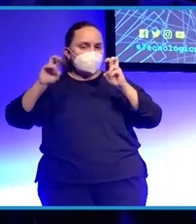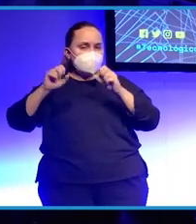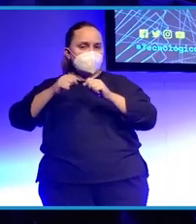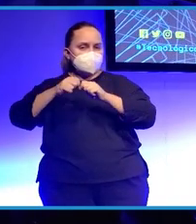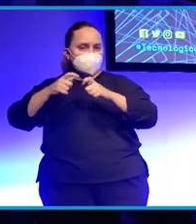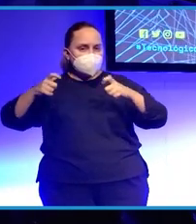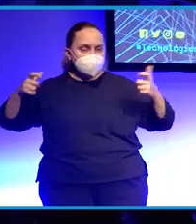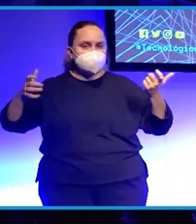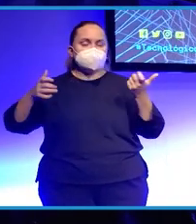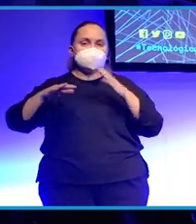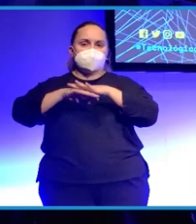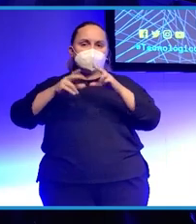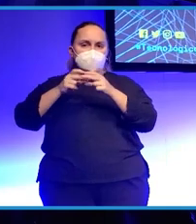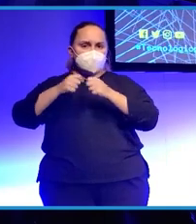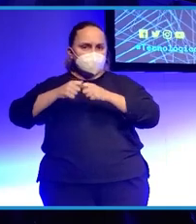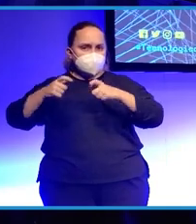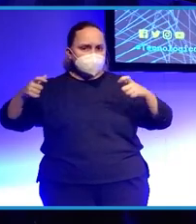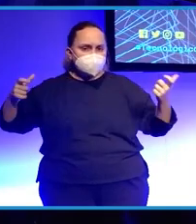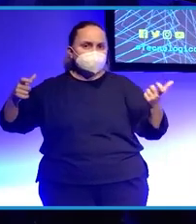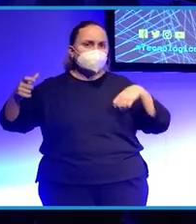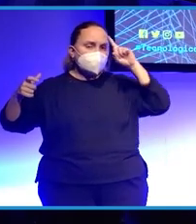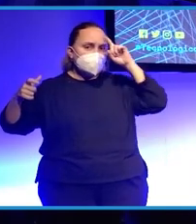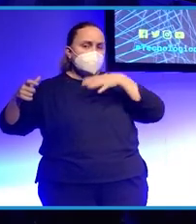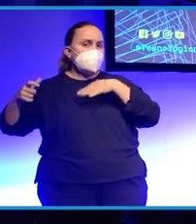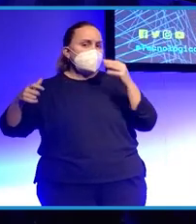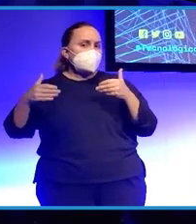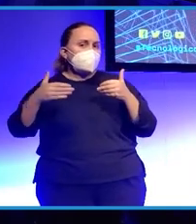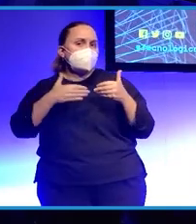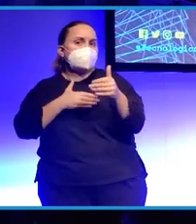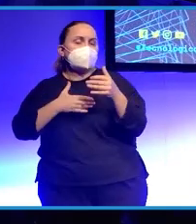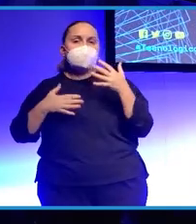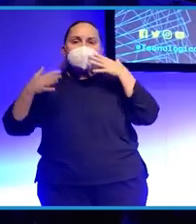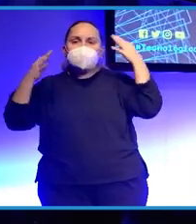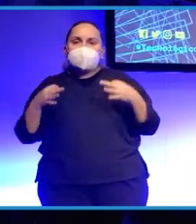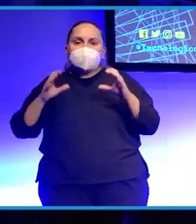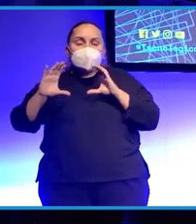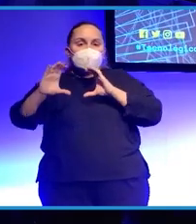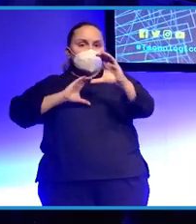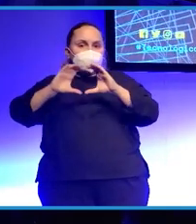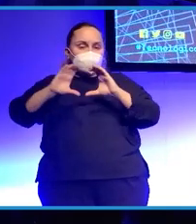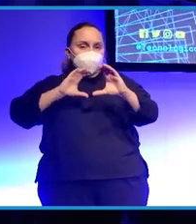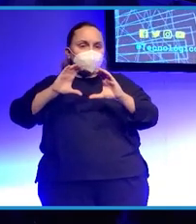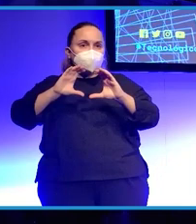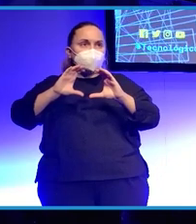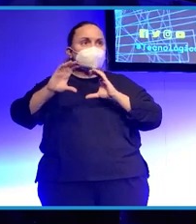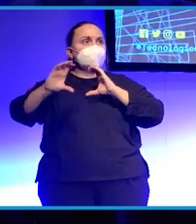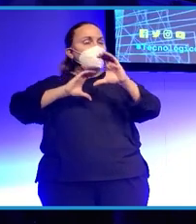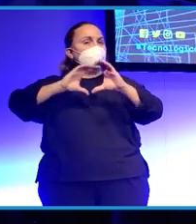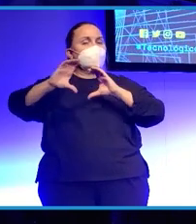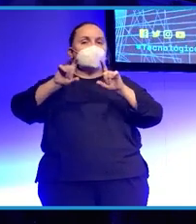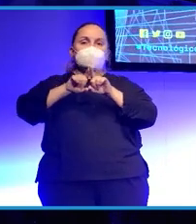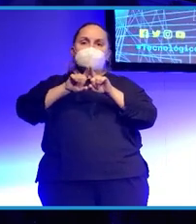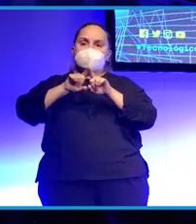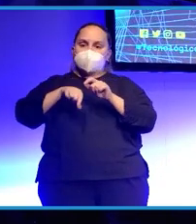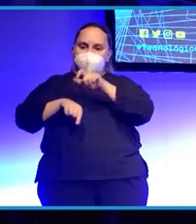sociales y demás, se corre el peligro de que esa comunicación la ejerzan personas digamos que no tienen esa